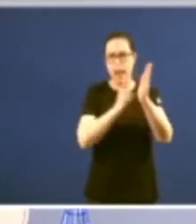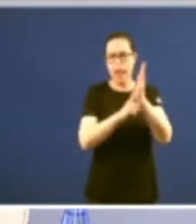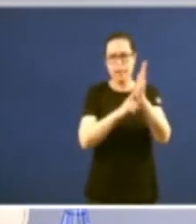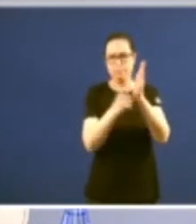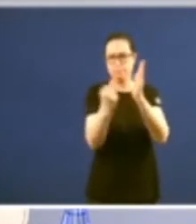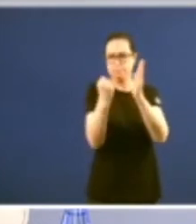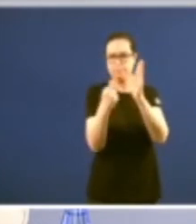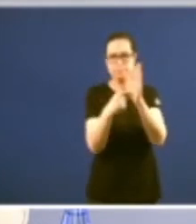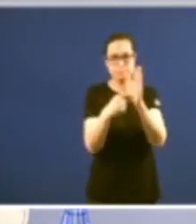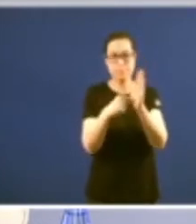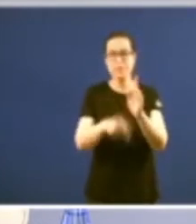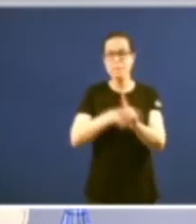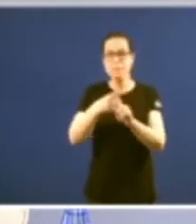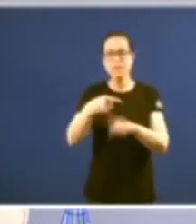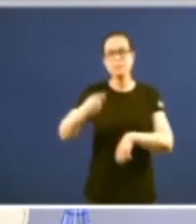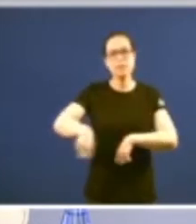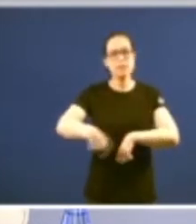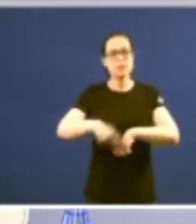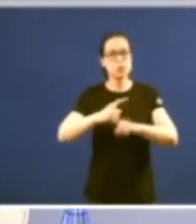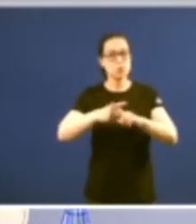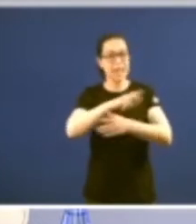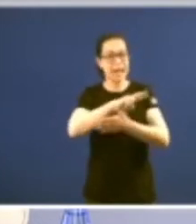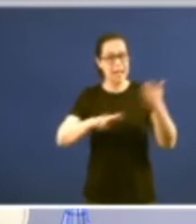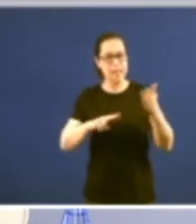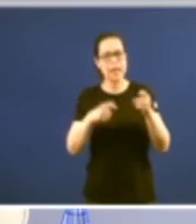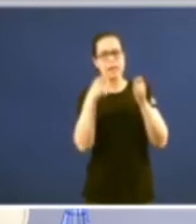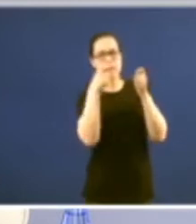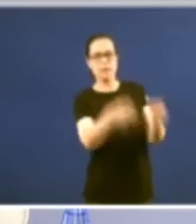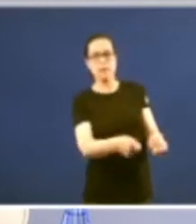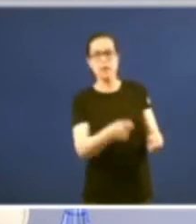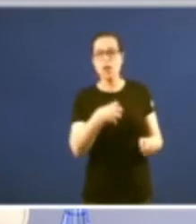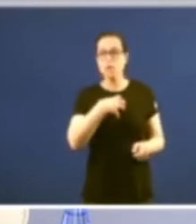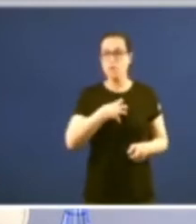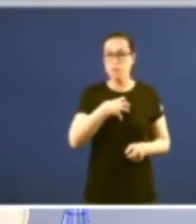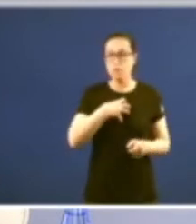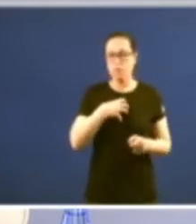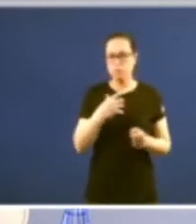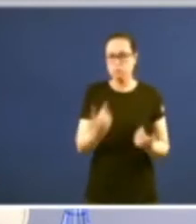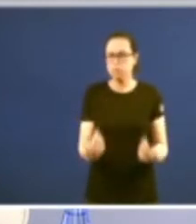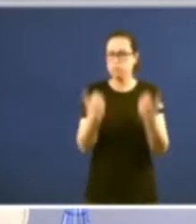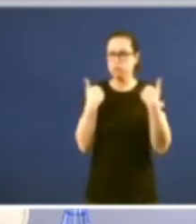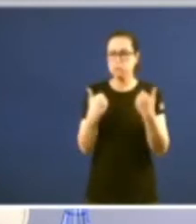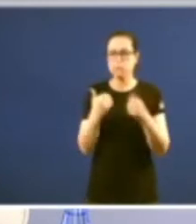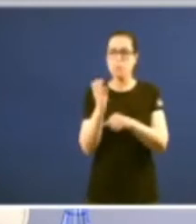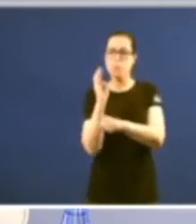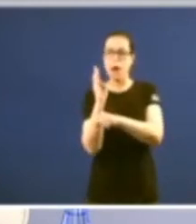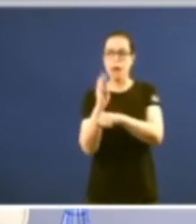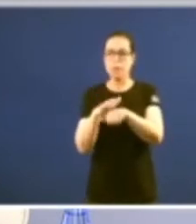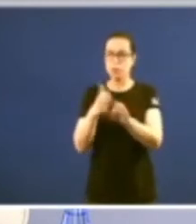atribuirlle ao presidente da xunta esta facultade esta facultade de disolución anticipada do Parlamento